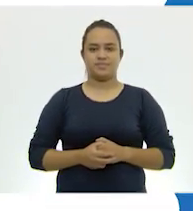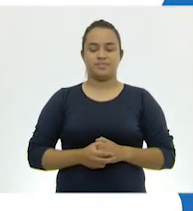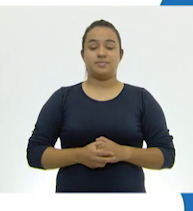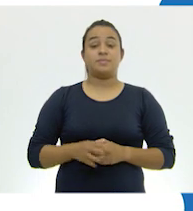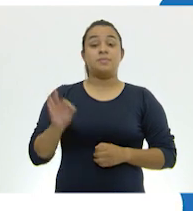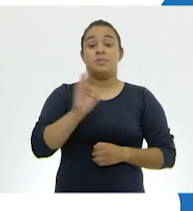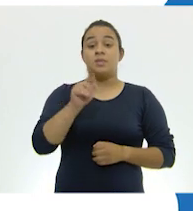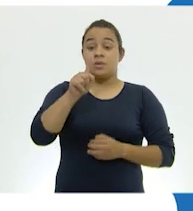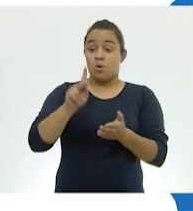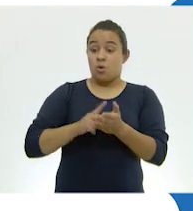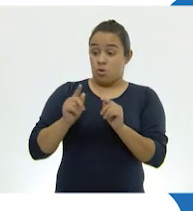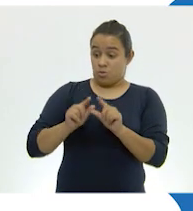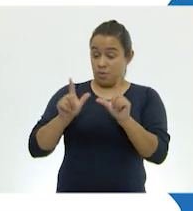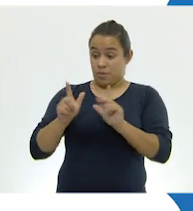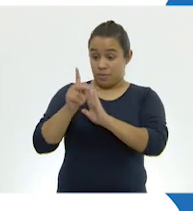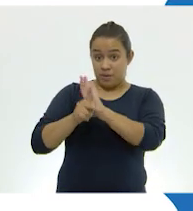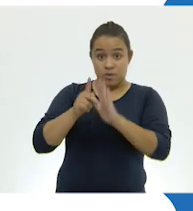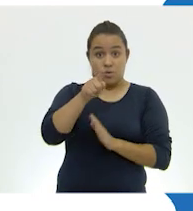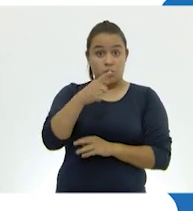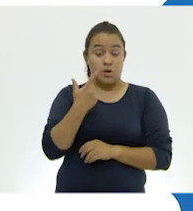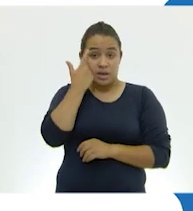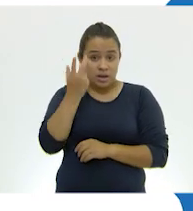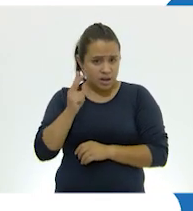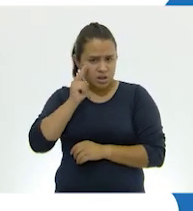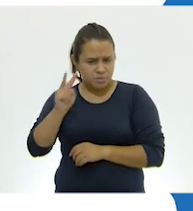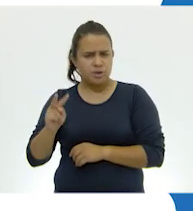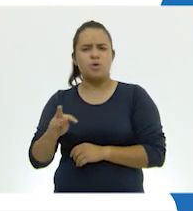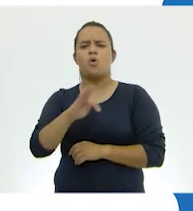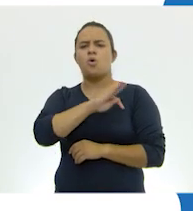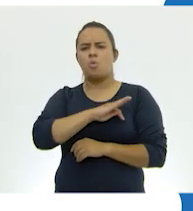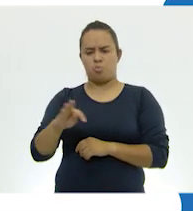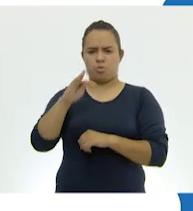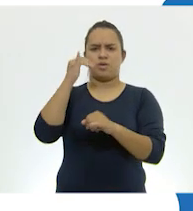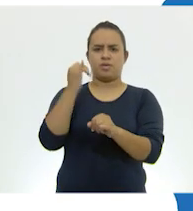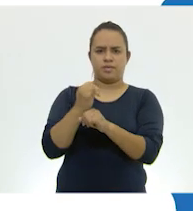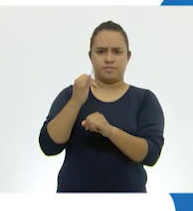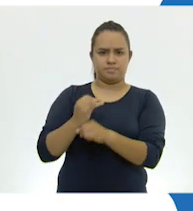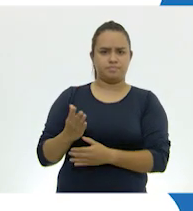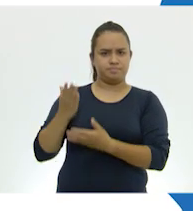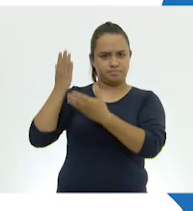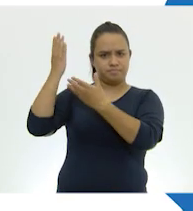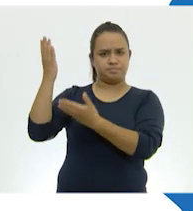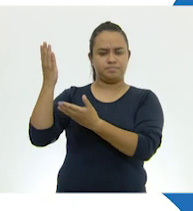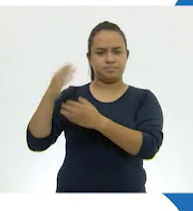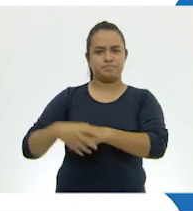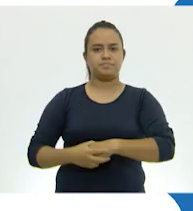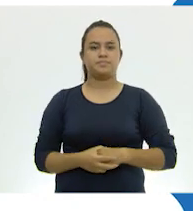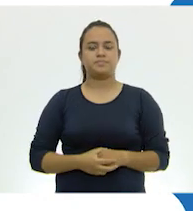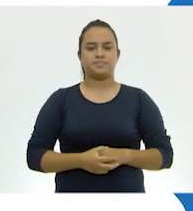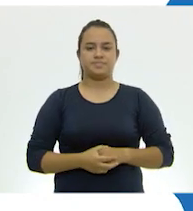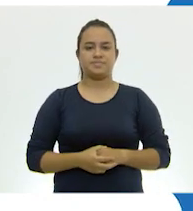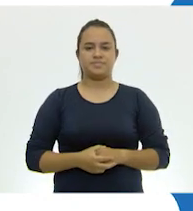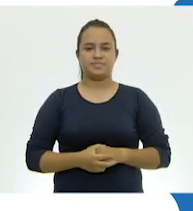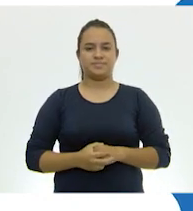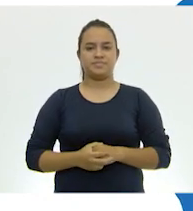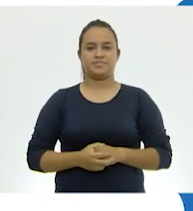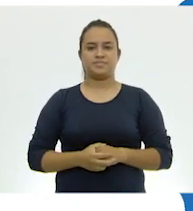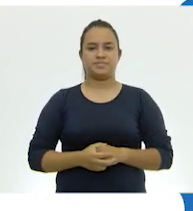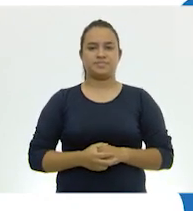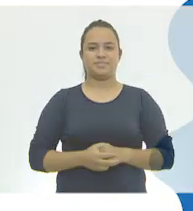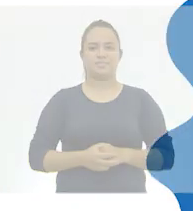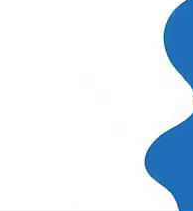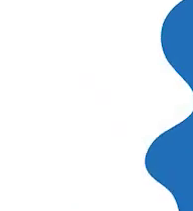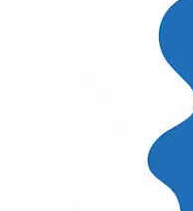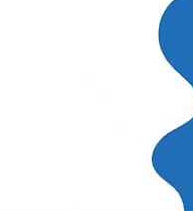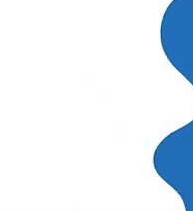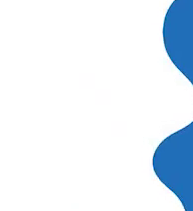Si quieres volver a ver los programas de Aprende en Casa 2, los puedes encontrar en la siguiente liga. Aprende en Casa.cep